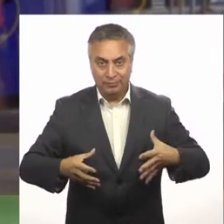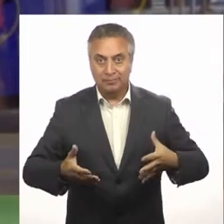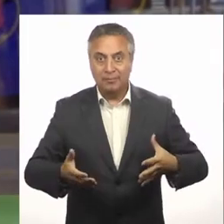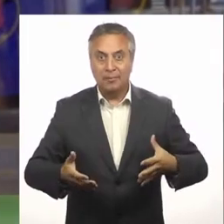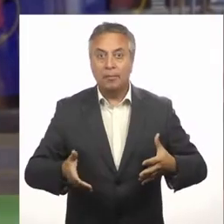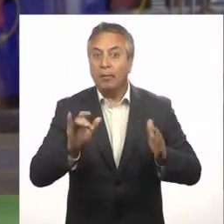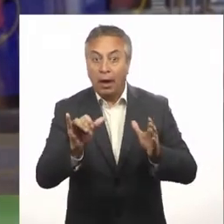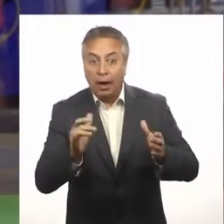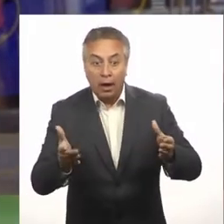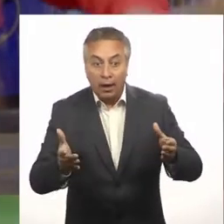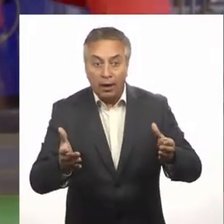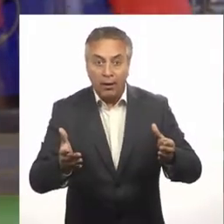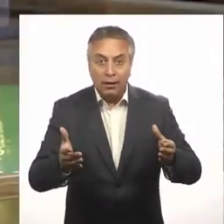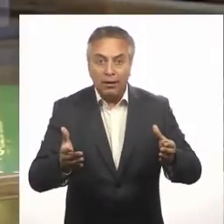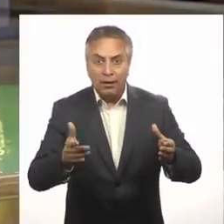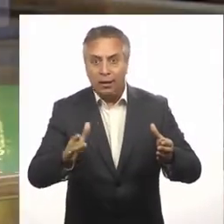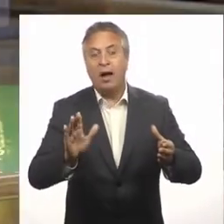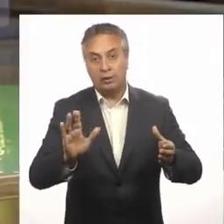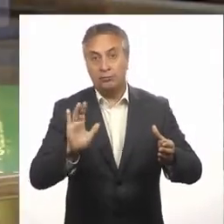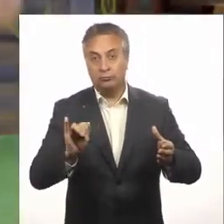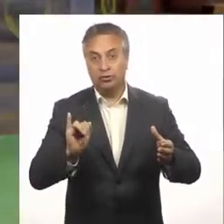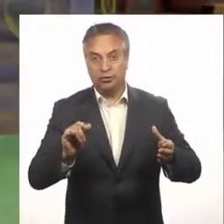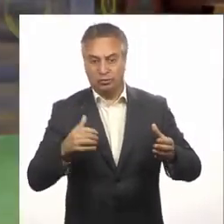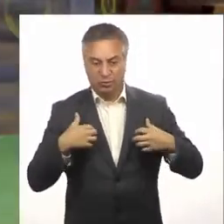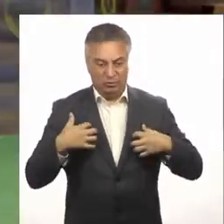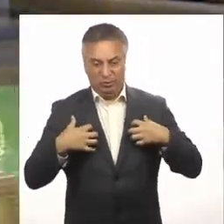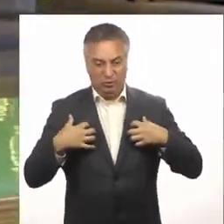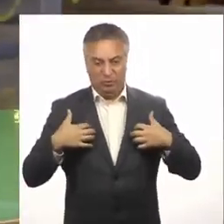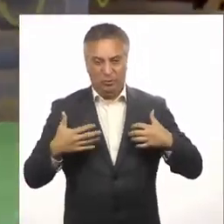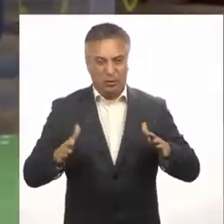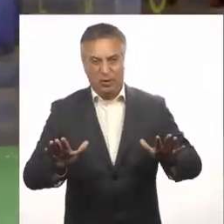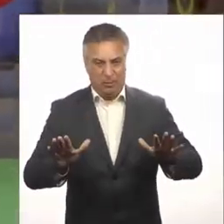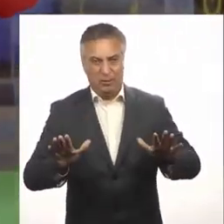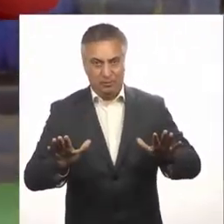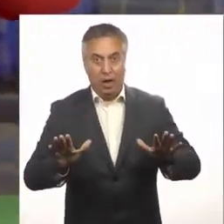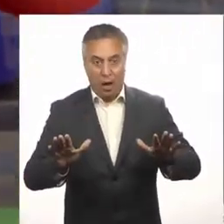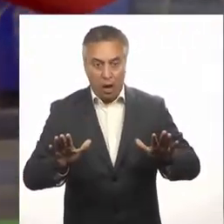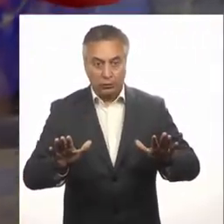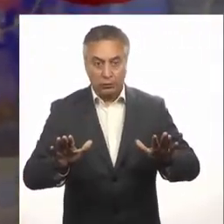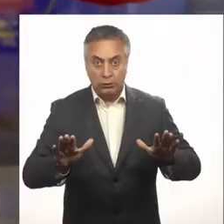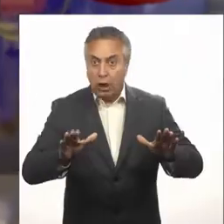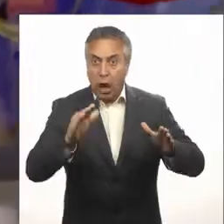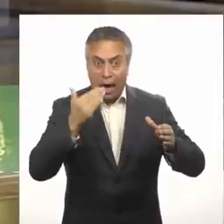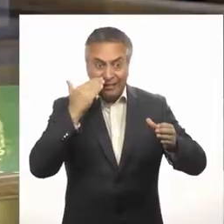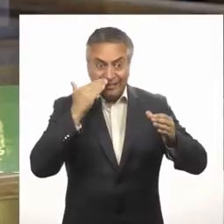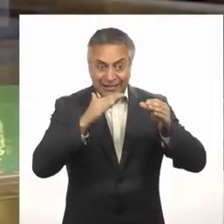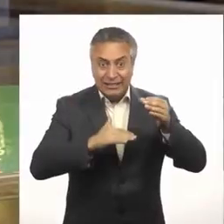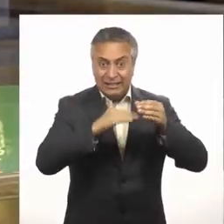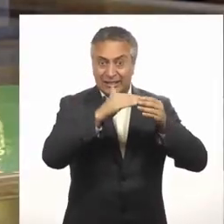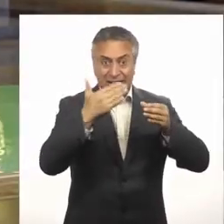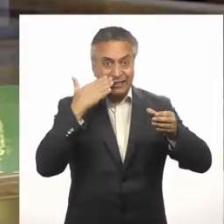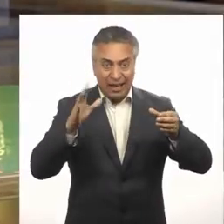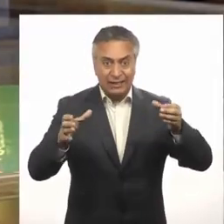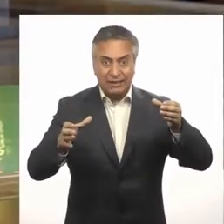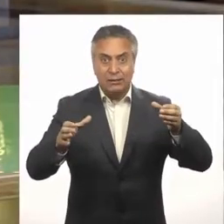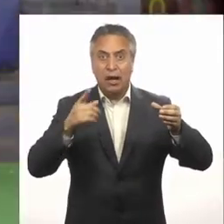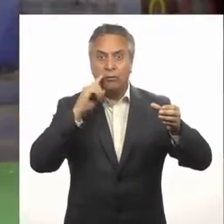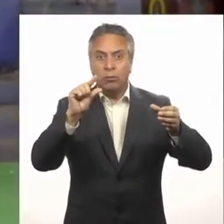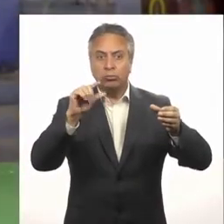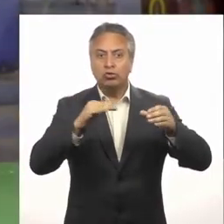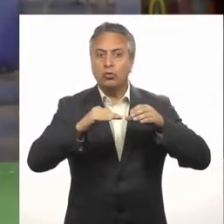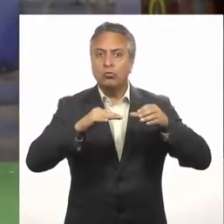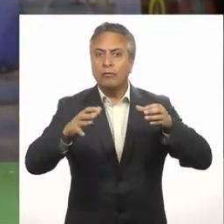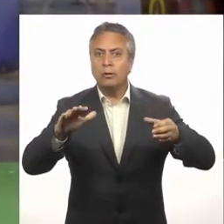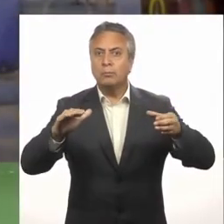Y... ¡Ay! Estoy un poco cómoda. Ahora sí. Está a punto de rebalsarse, mano. A ver si lo movemos un poco.